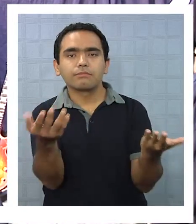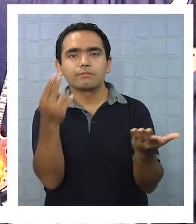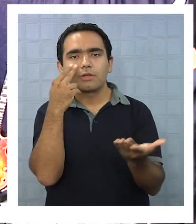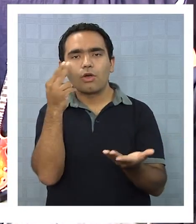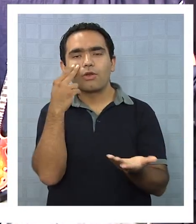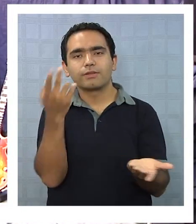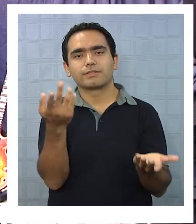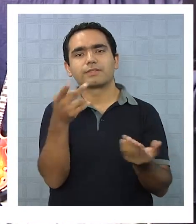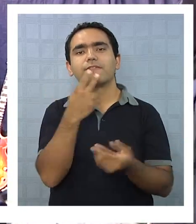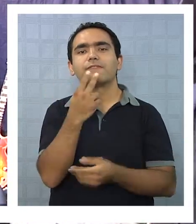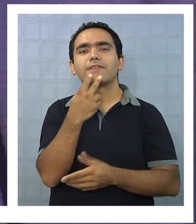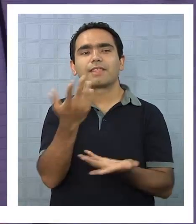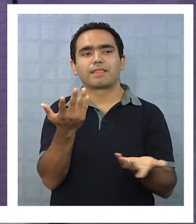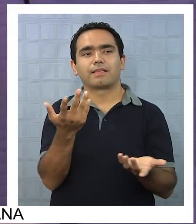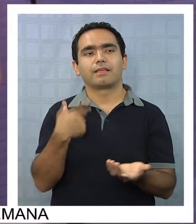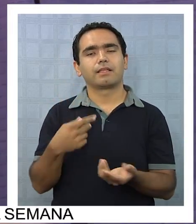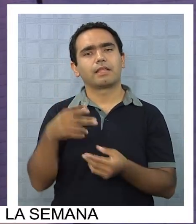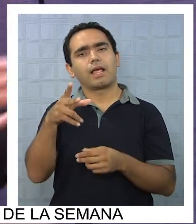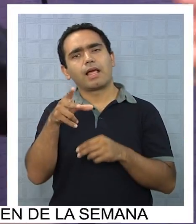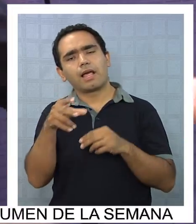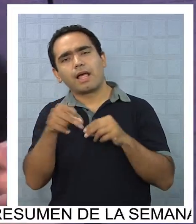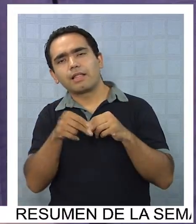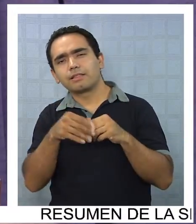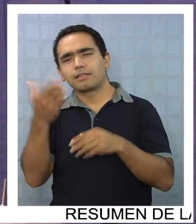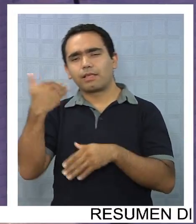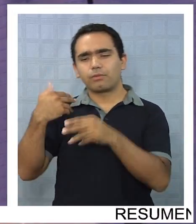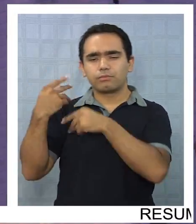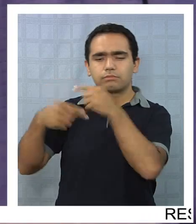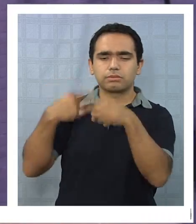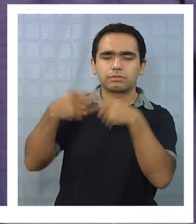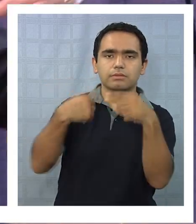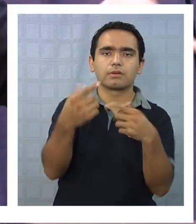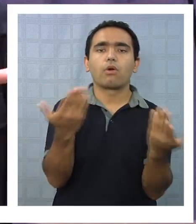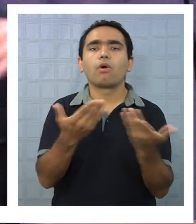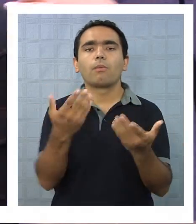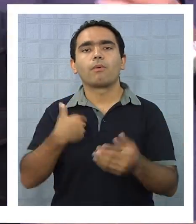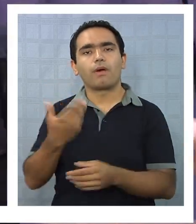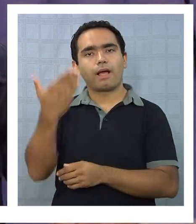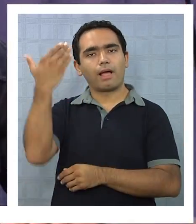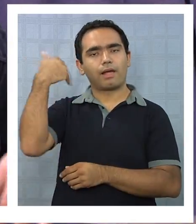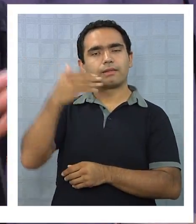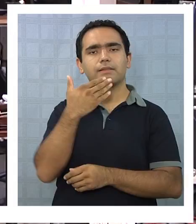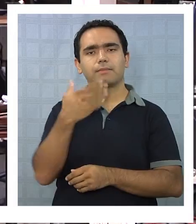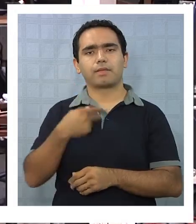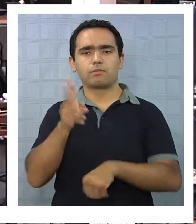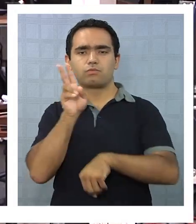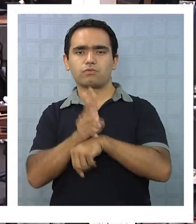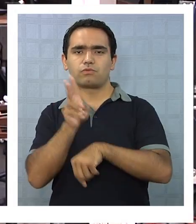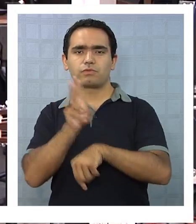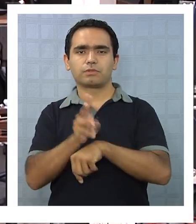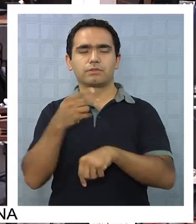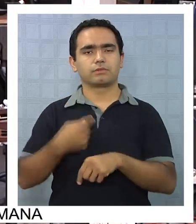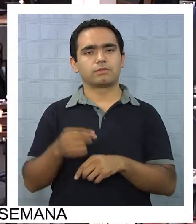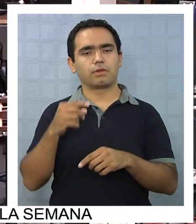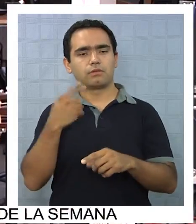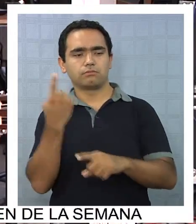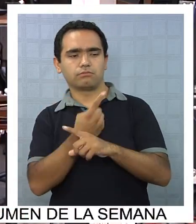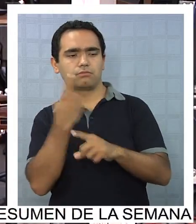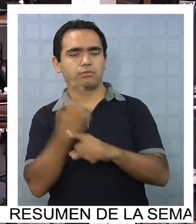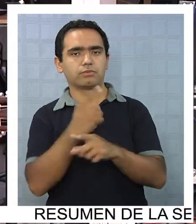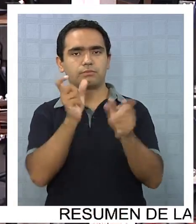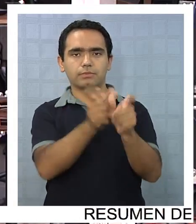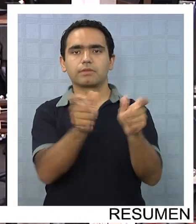vida, estas viejas maestrías, un poco a usanza de los griegos antiguos, del maestro, en este caso el maestro creador, conversando con